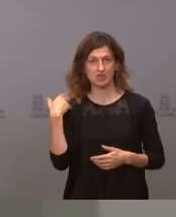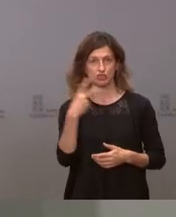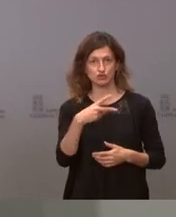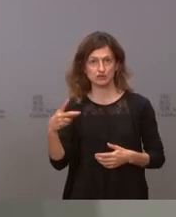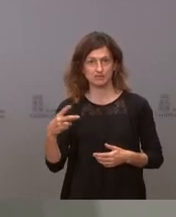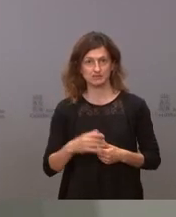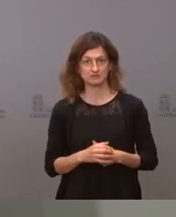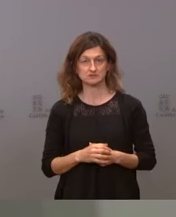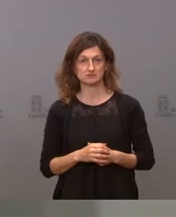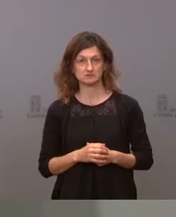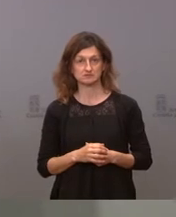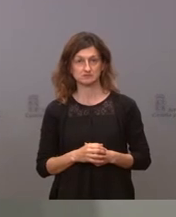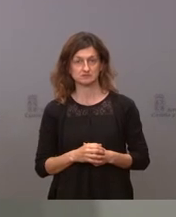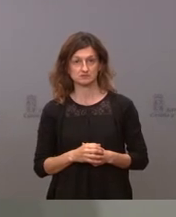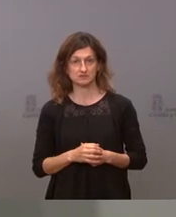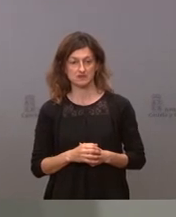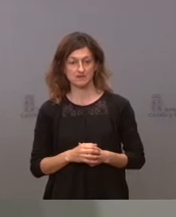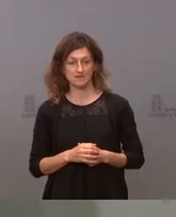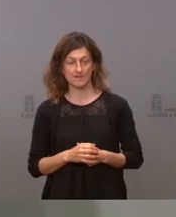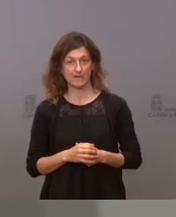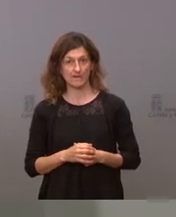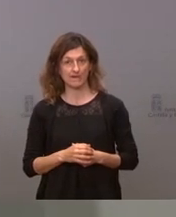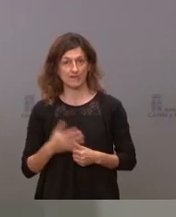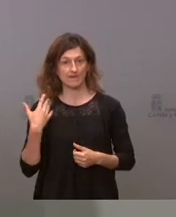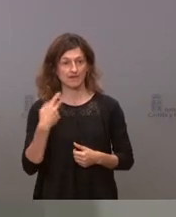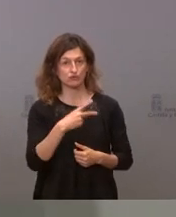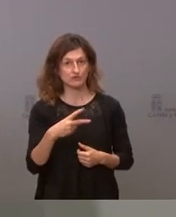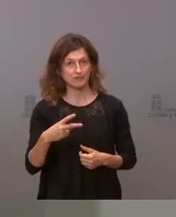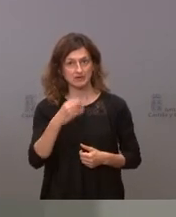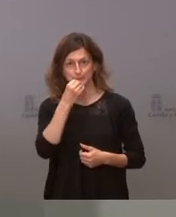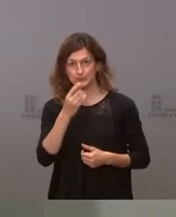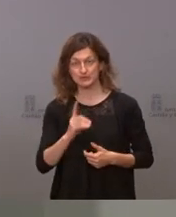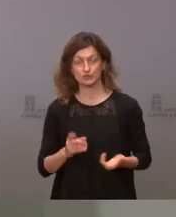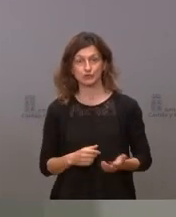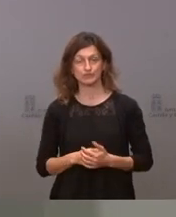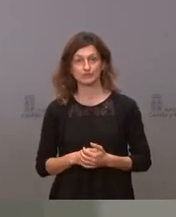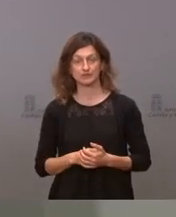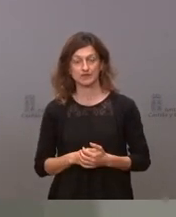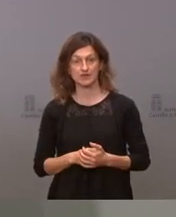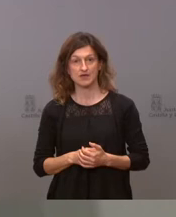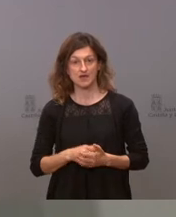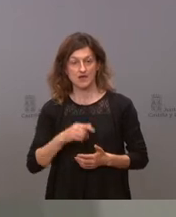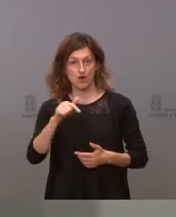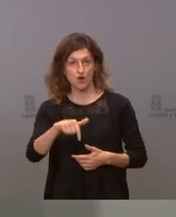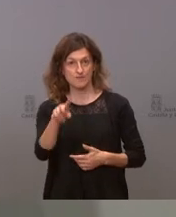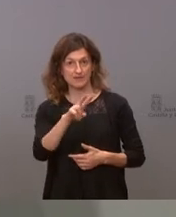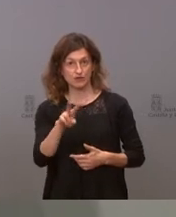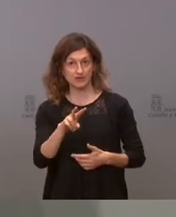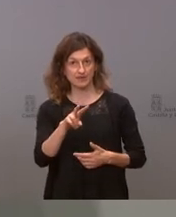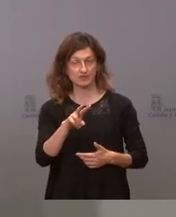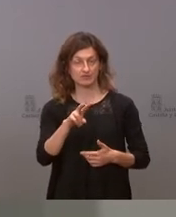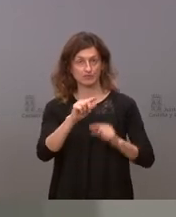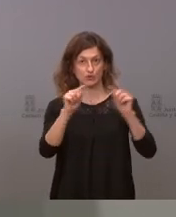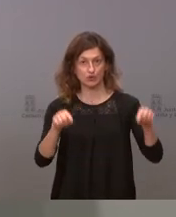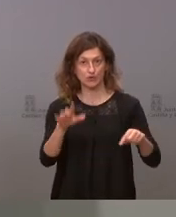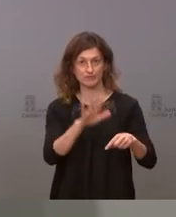que no son muy edificantes y he de decir que a día de hoy Valladolid la provincia